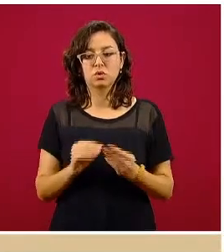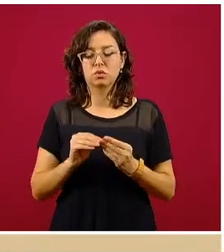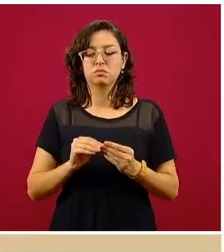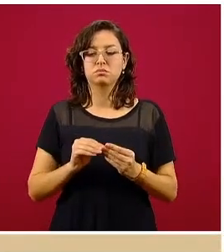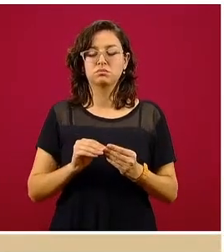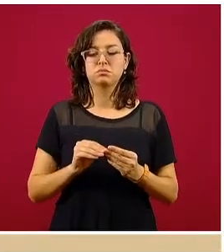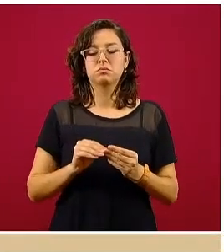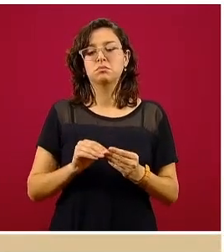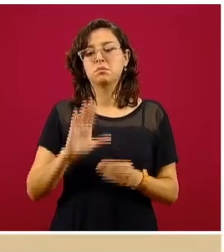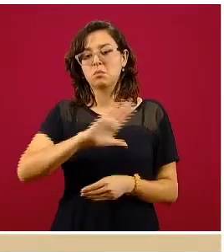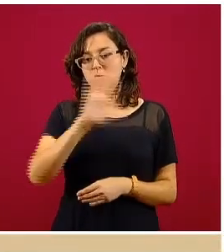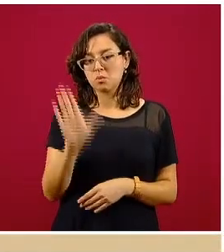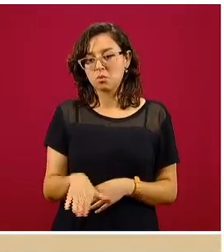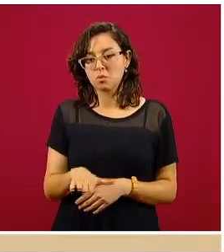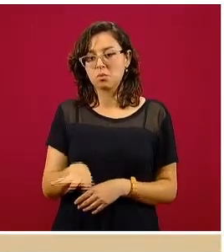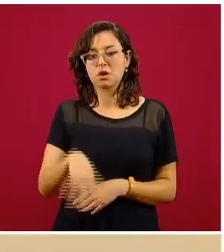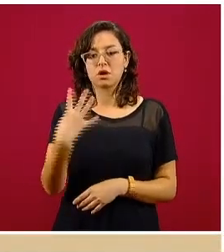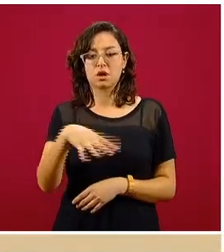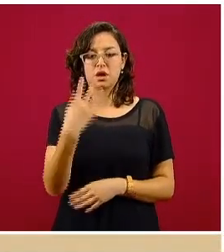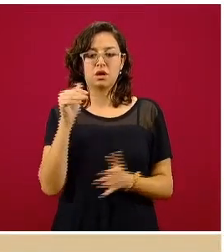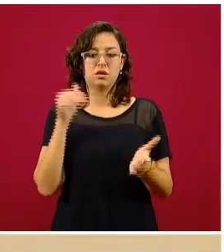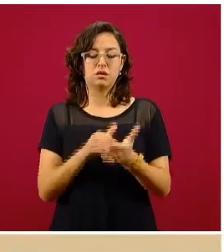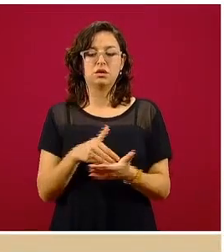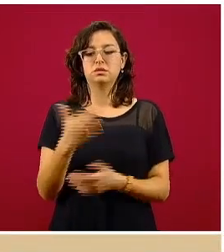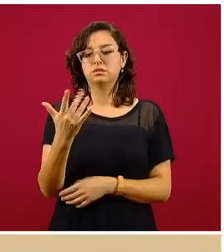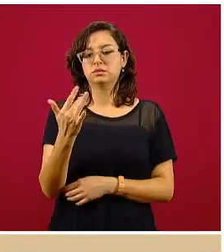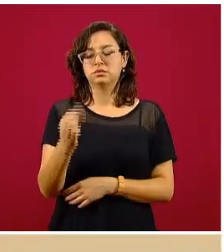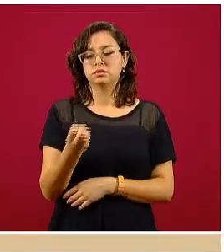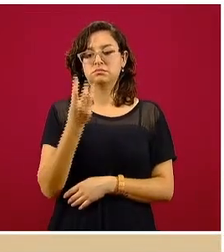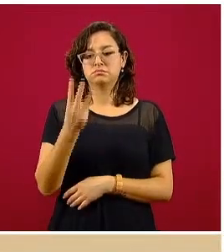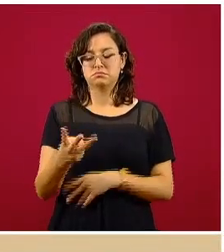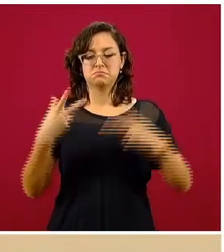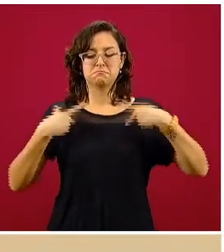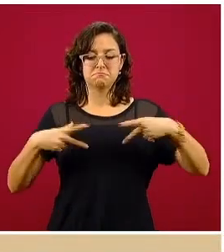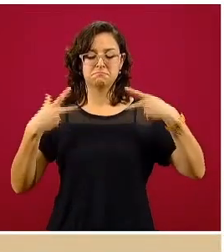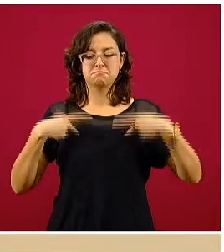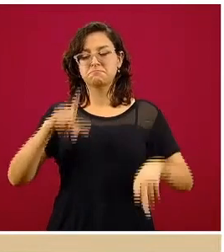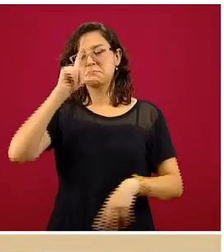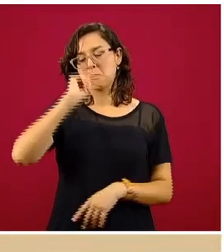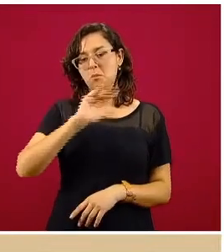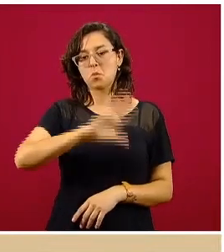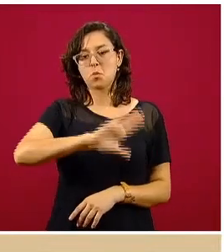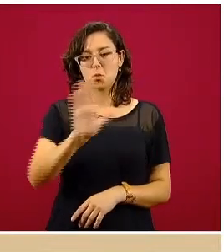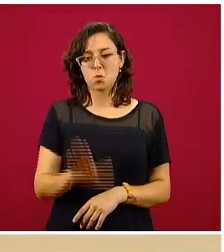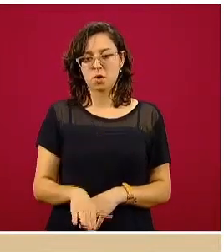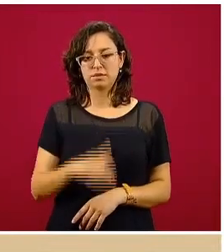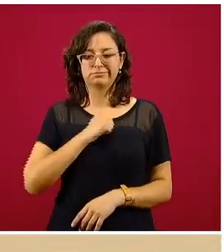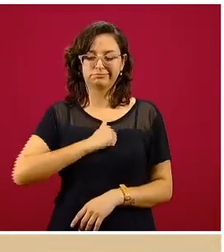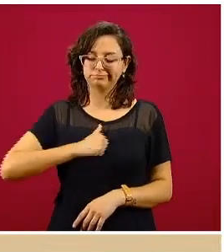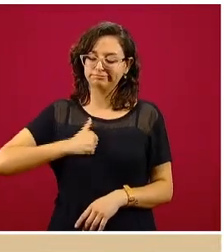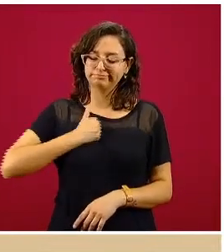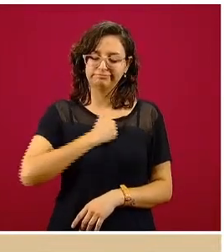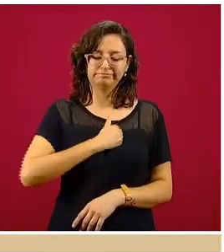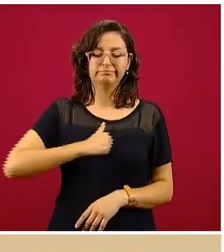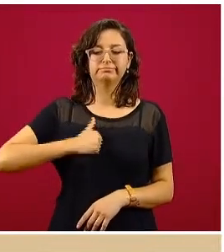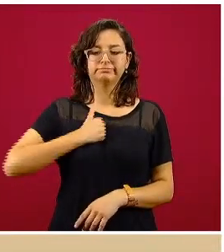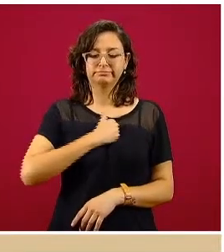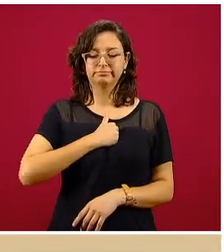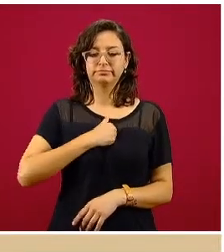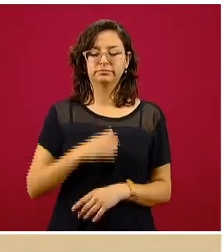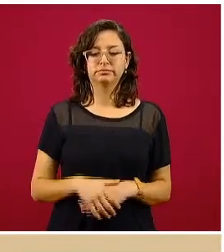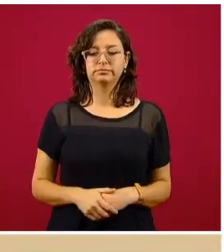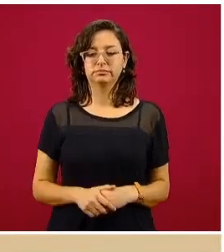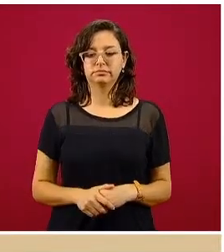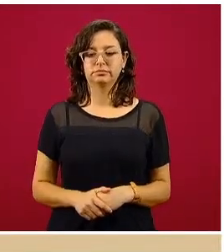de manera acumulada, 14 mil 53 defunciones, lamentablemente ocurrieron